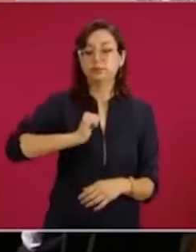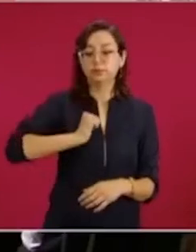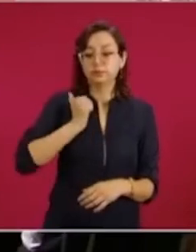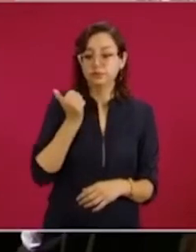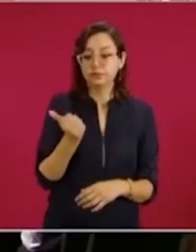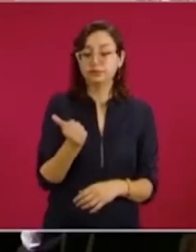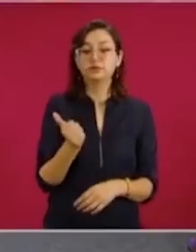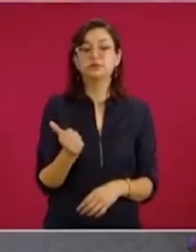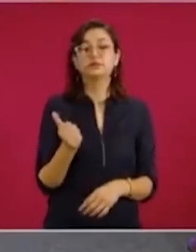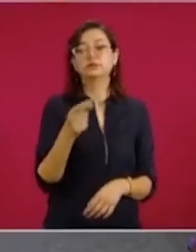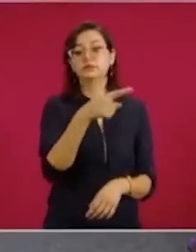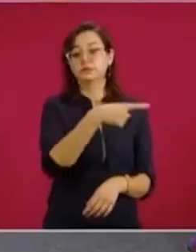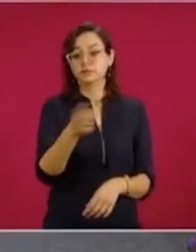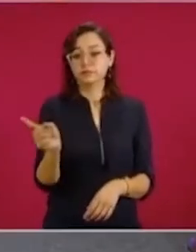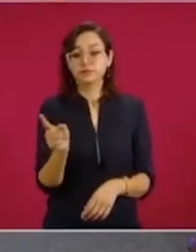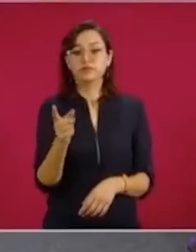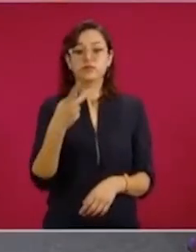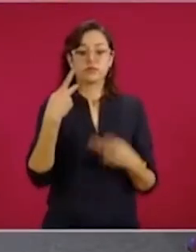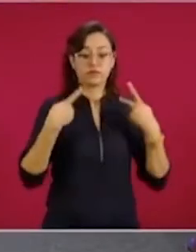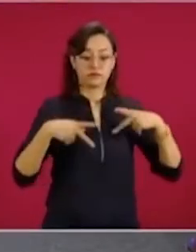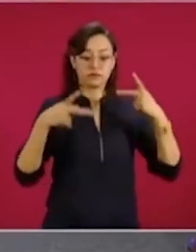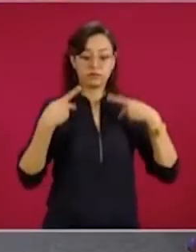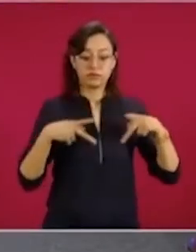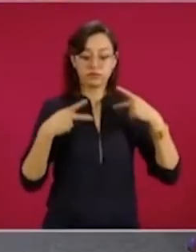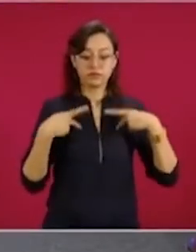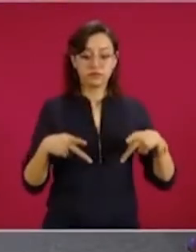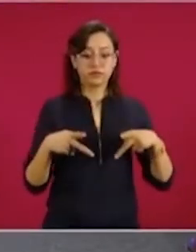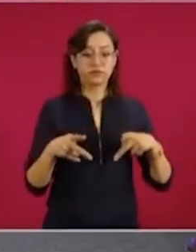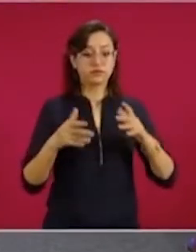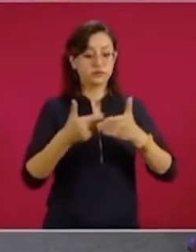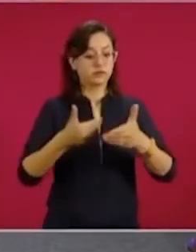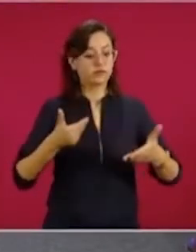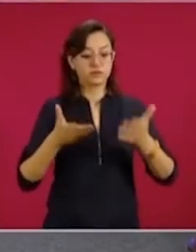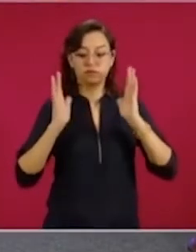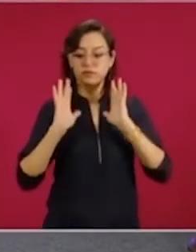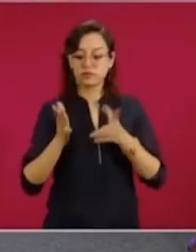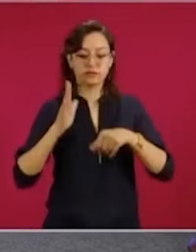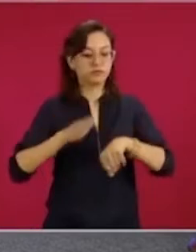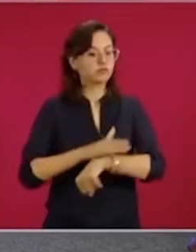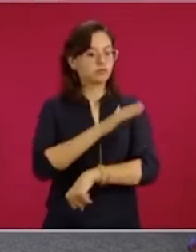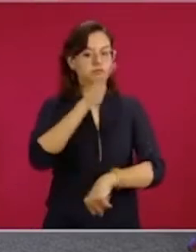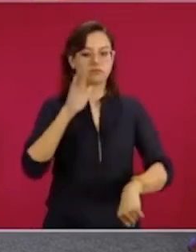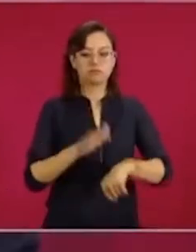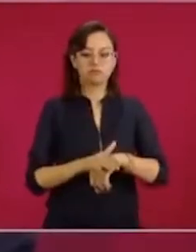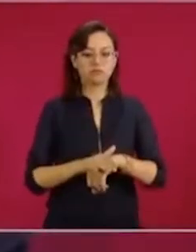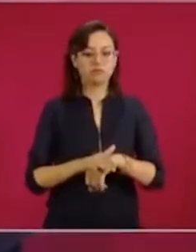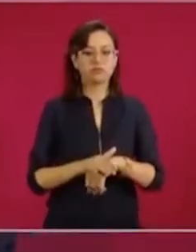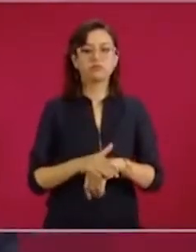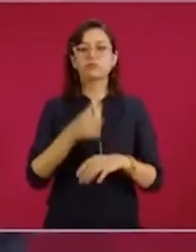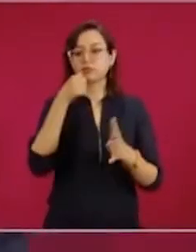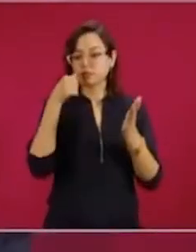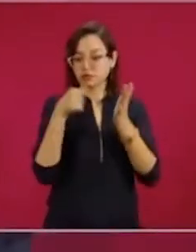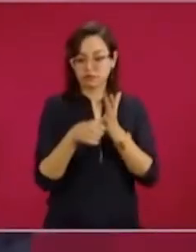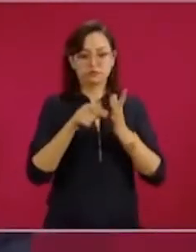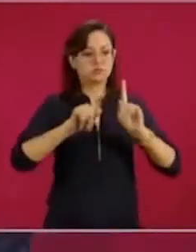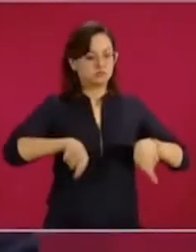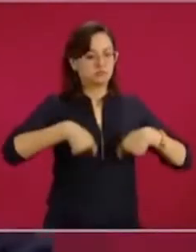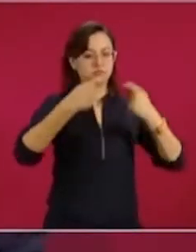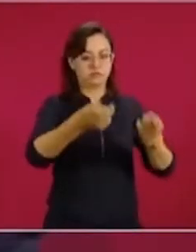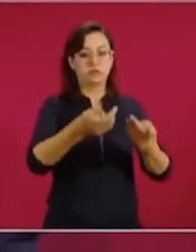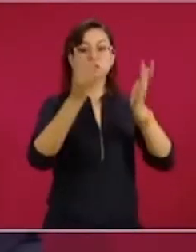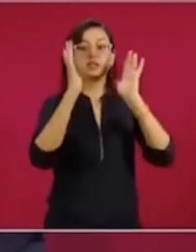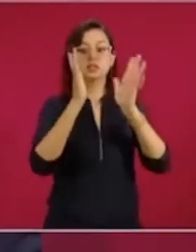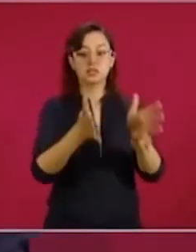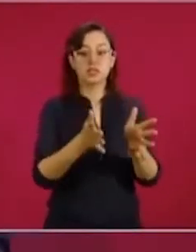De las personas que ya fueron precalificadas, que ya tienen incluso su carta, les